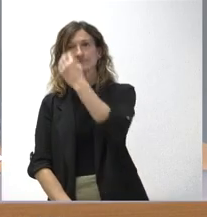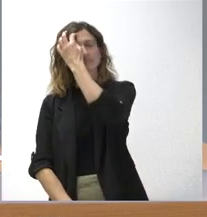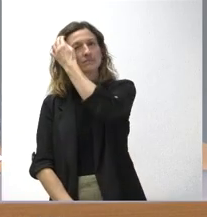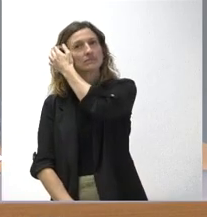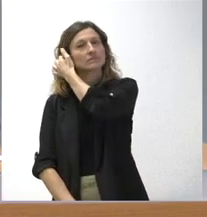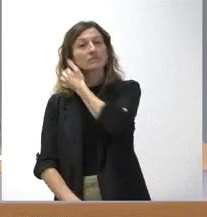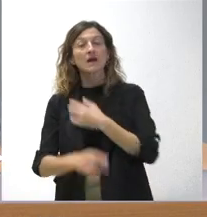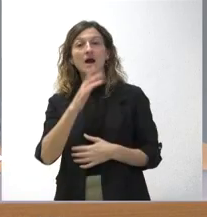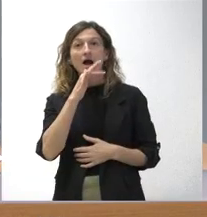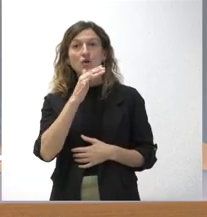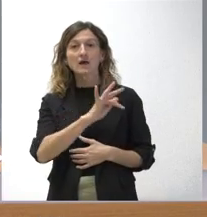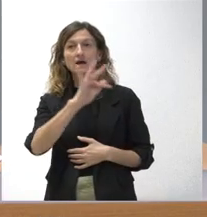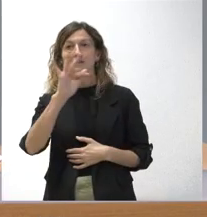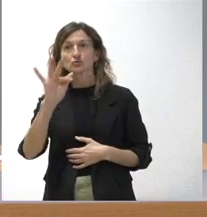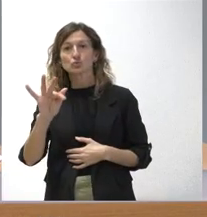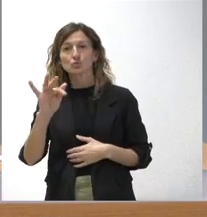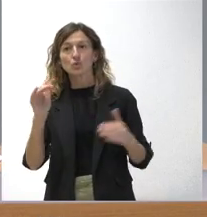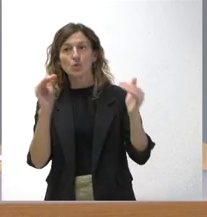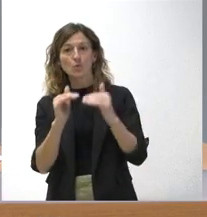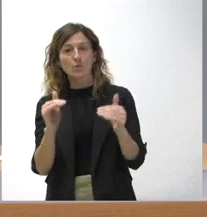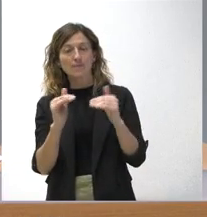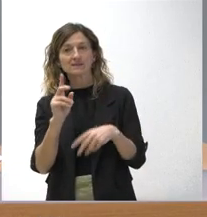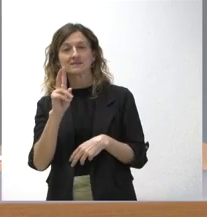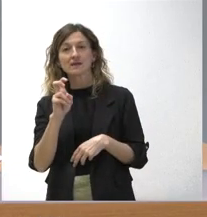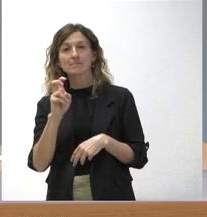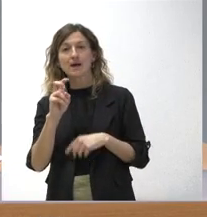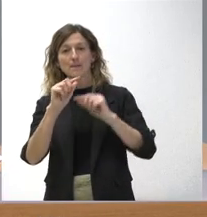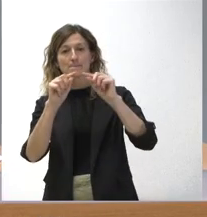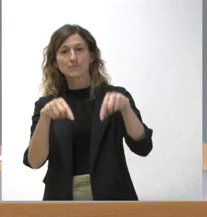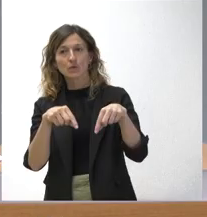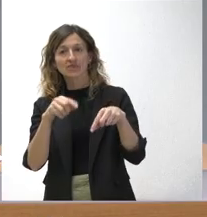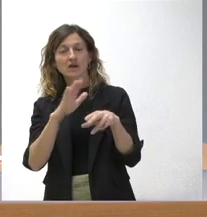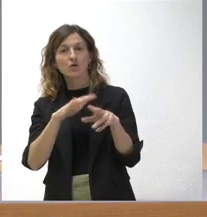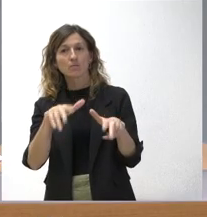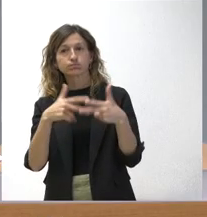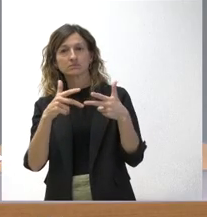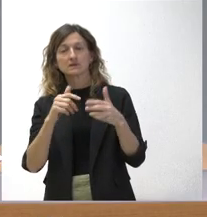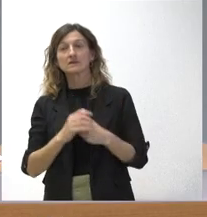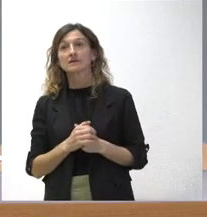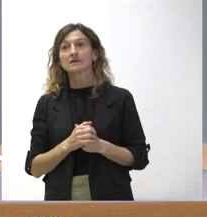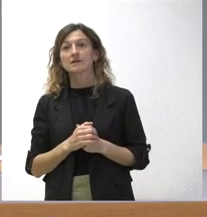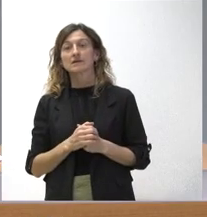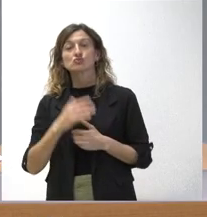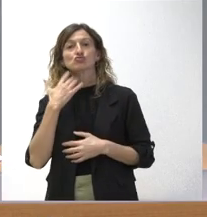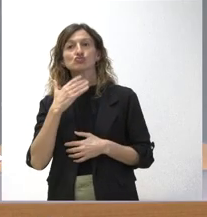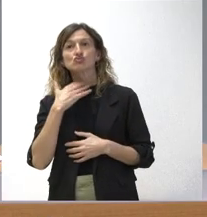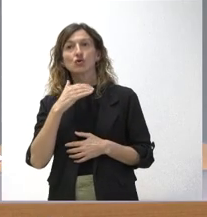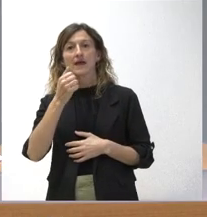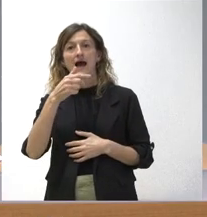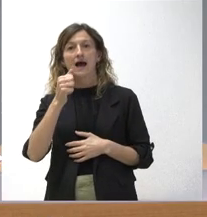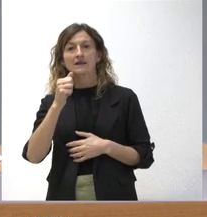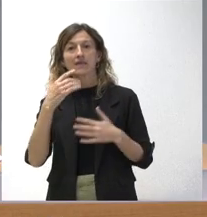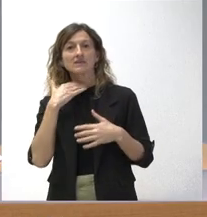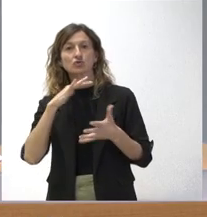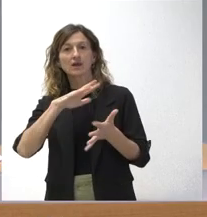Vamos a abrir, como cada jueves, el turno provincial. Lo vamos a hacer en primer lugar en Soria, con Ana Barbero, de